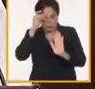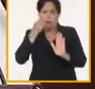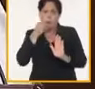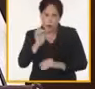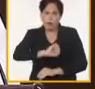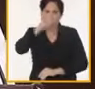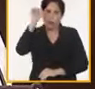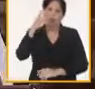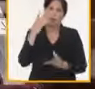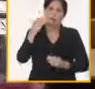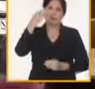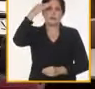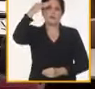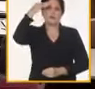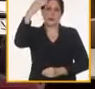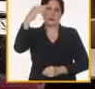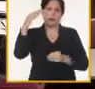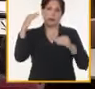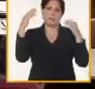Muchas gracias.